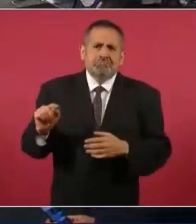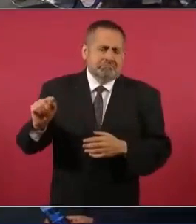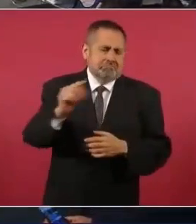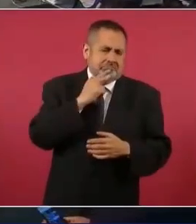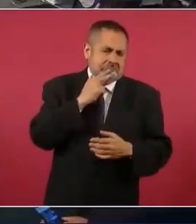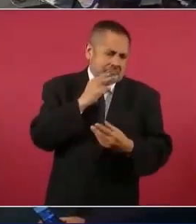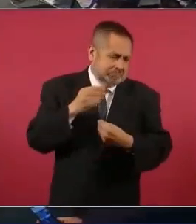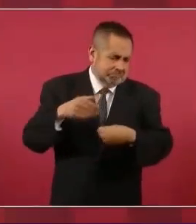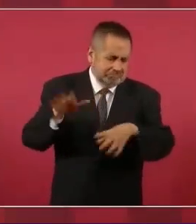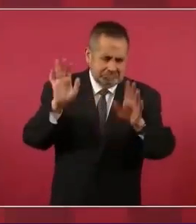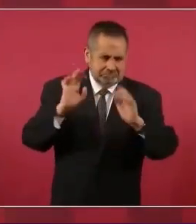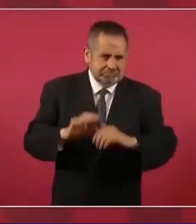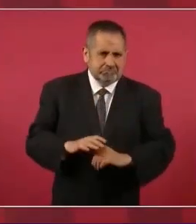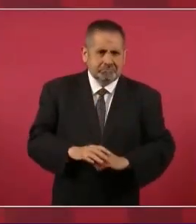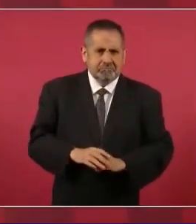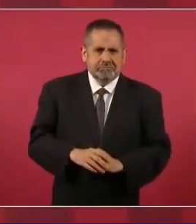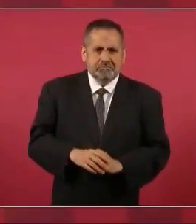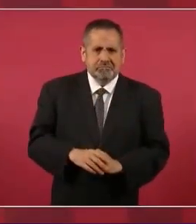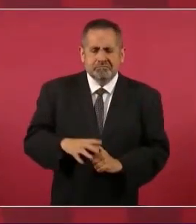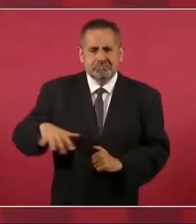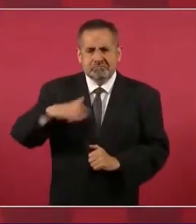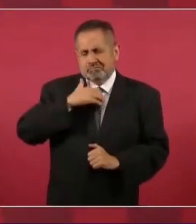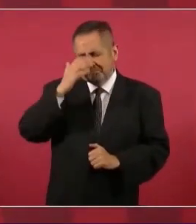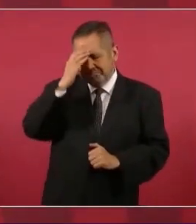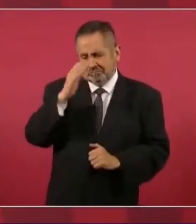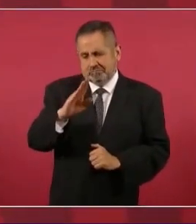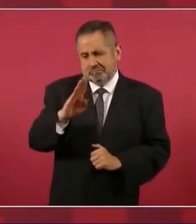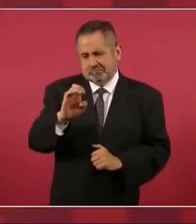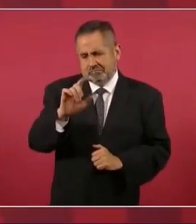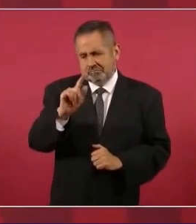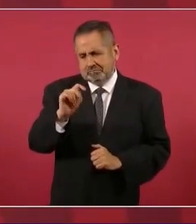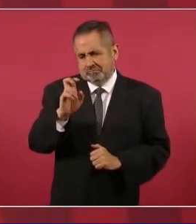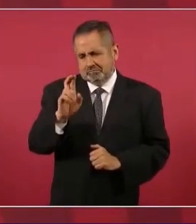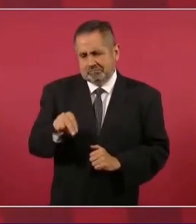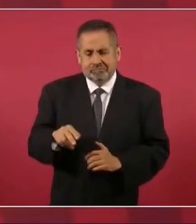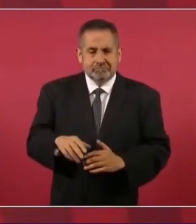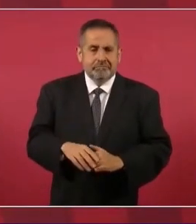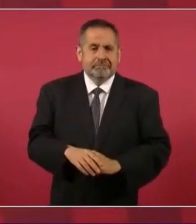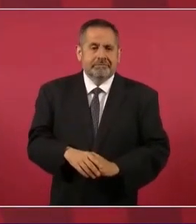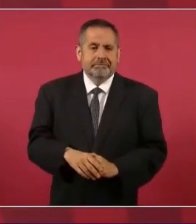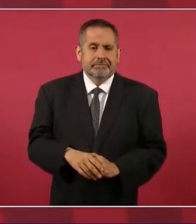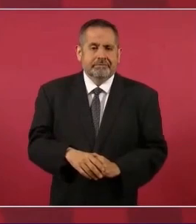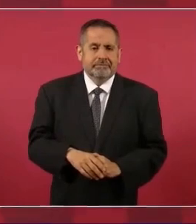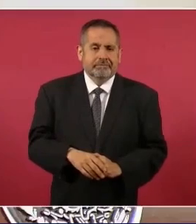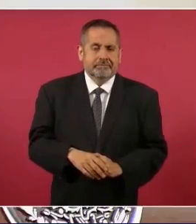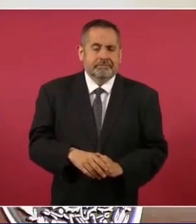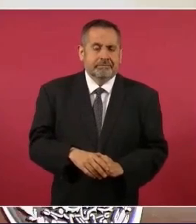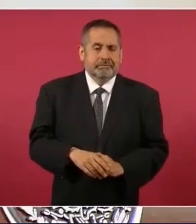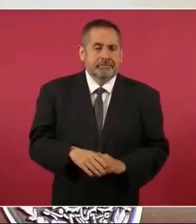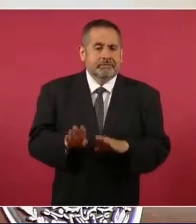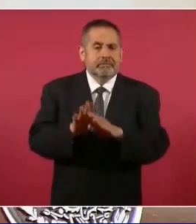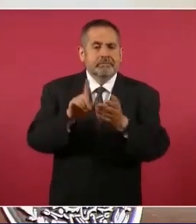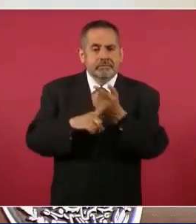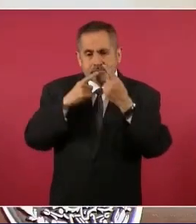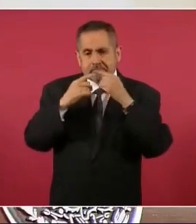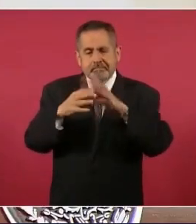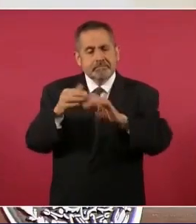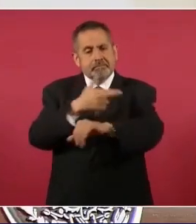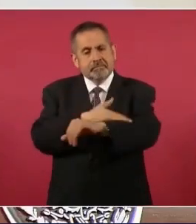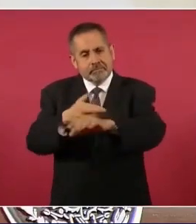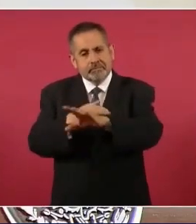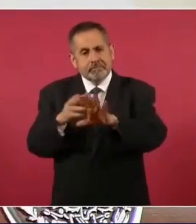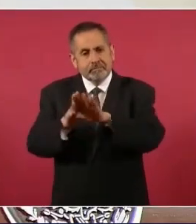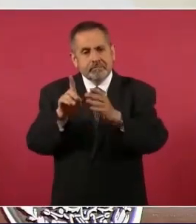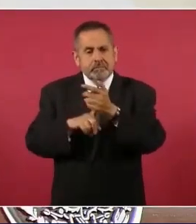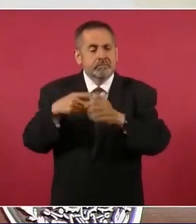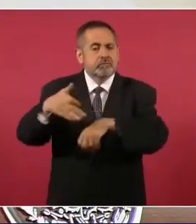conocido, pero pues toda la